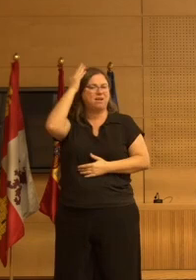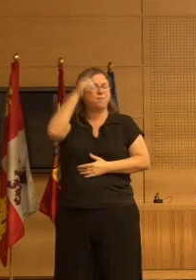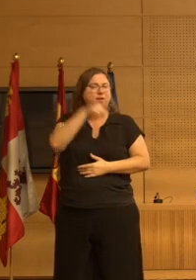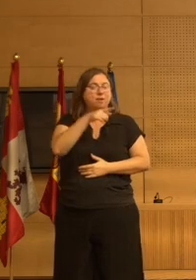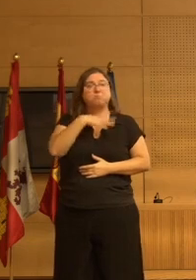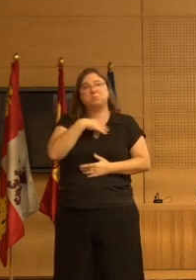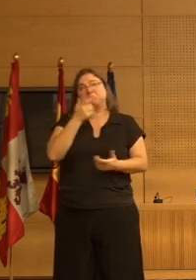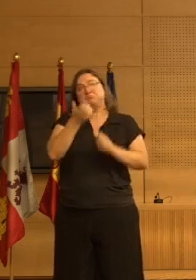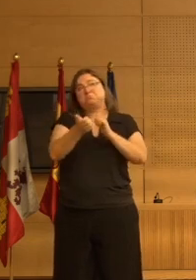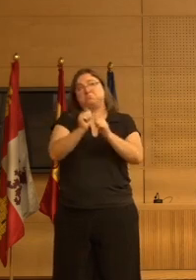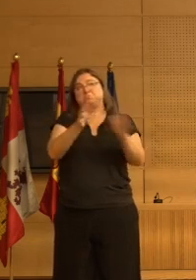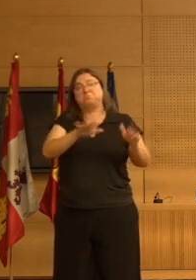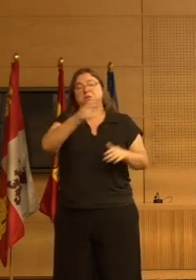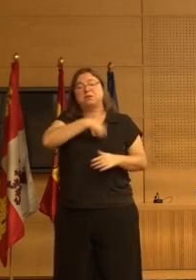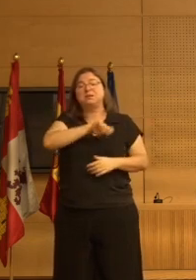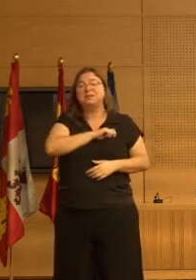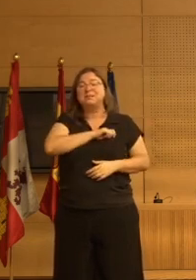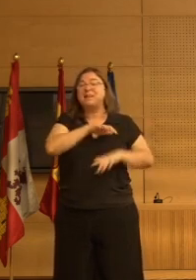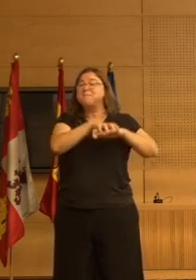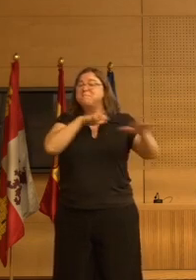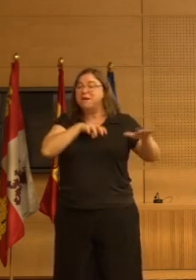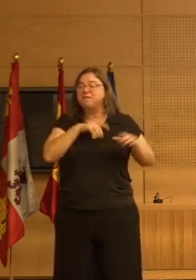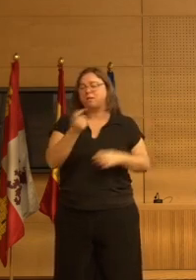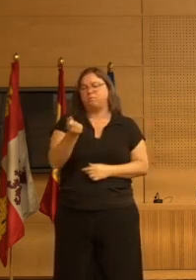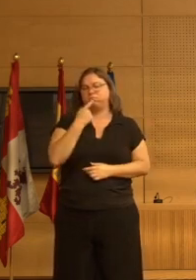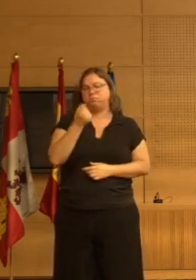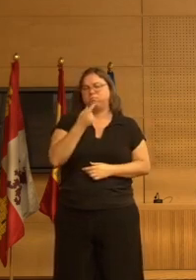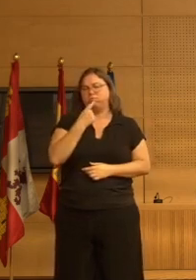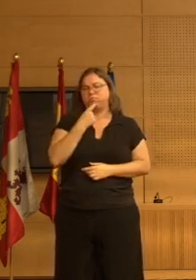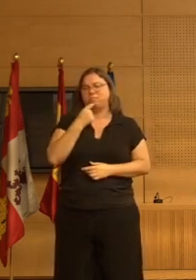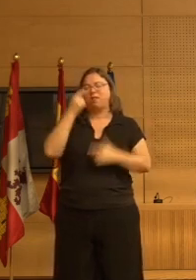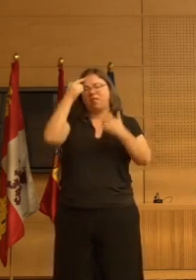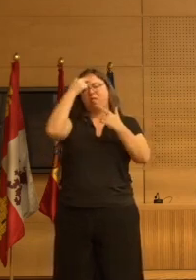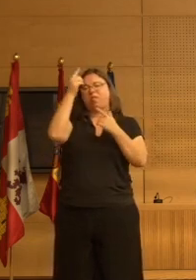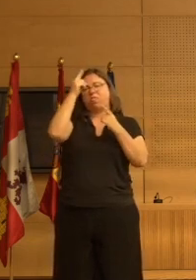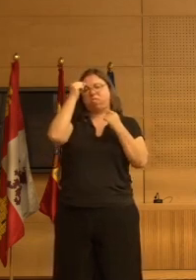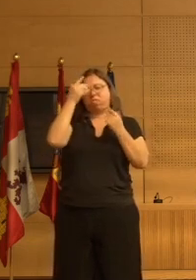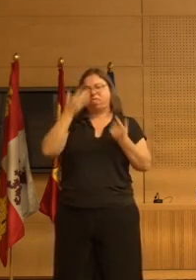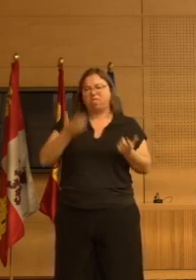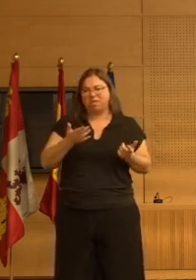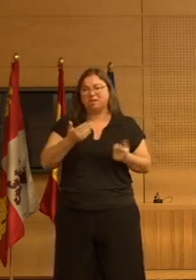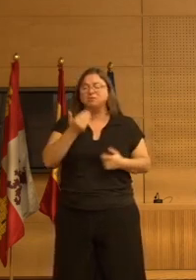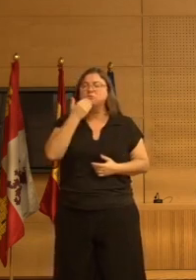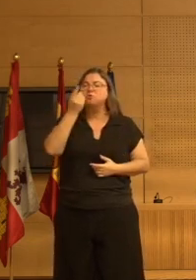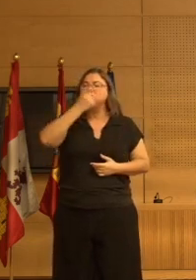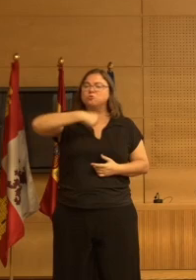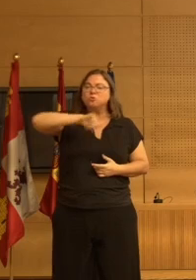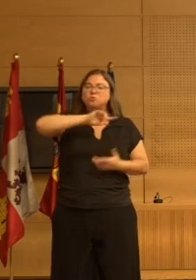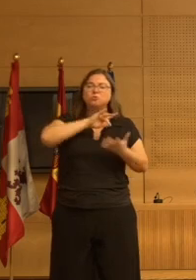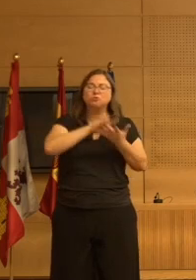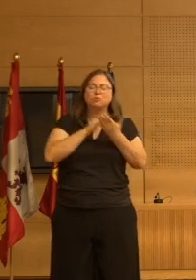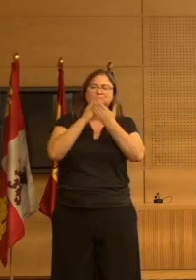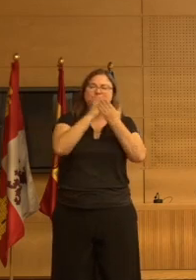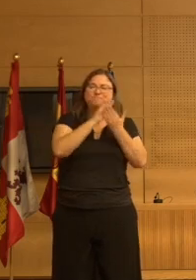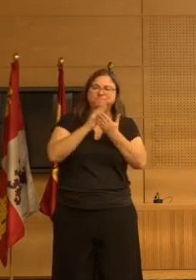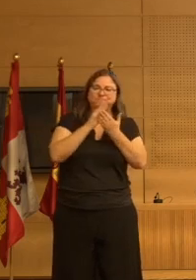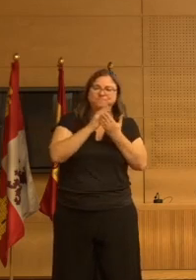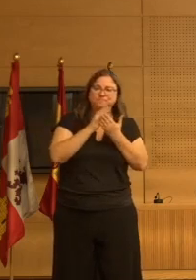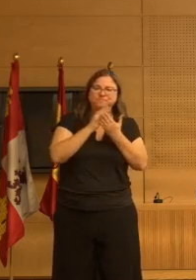nuestro país, estaban con tratamiento psicotrópico. Nosotros tuvimos la oportunidad de hacer un estudio